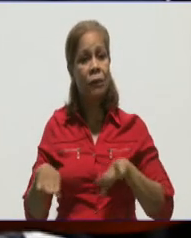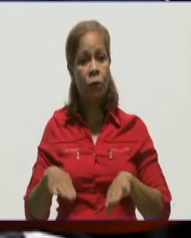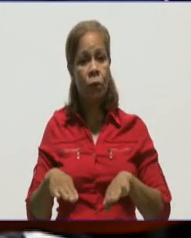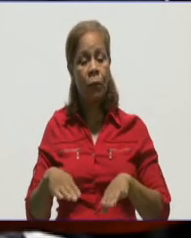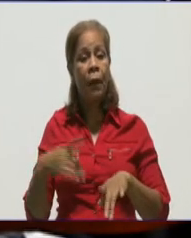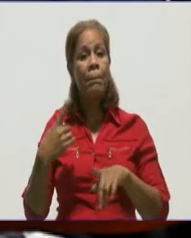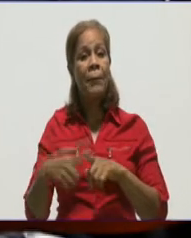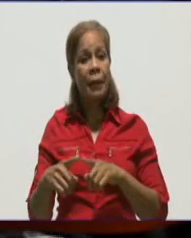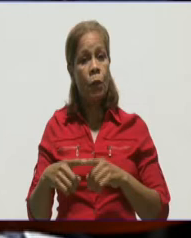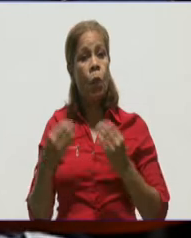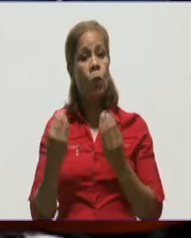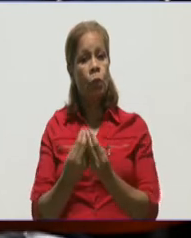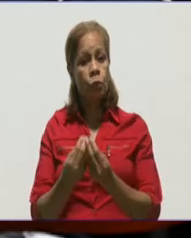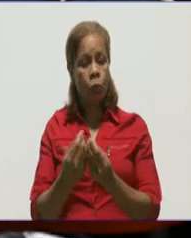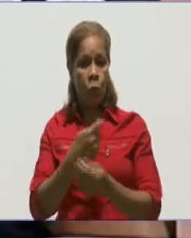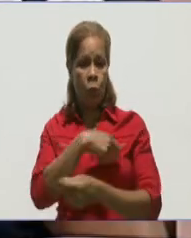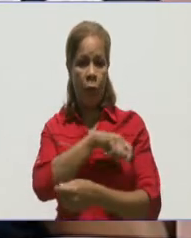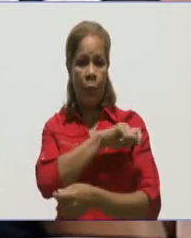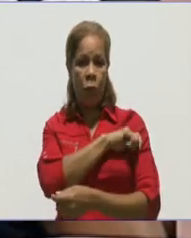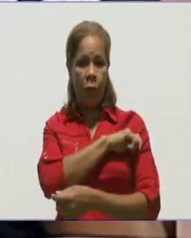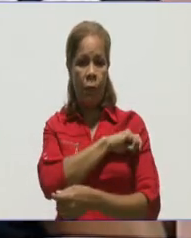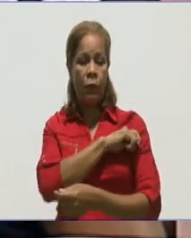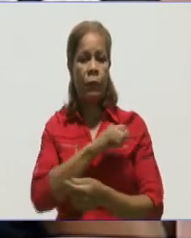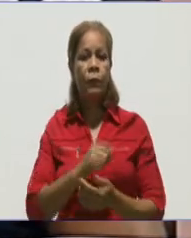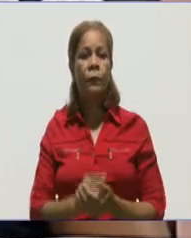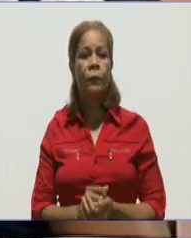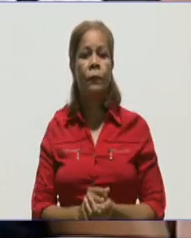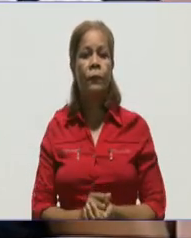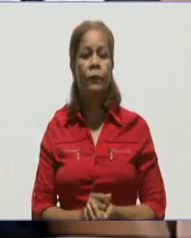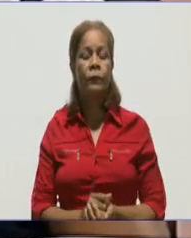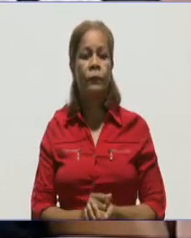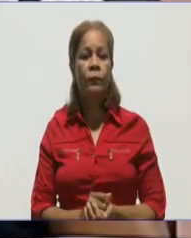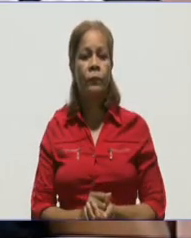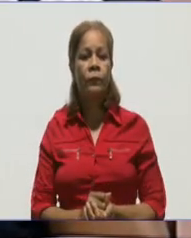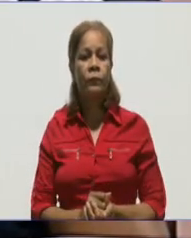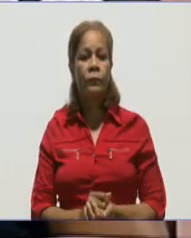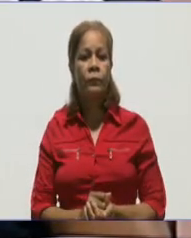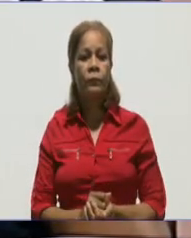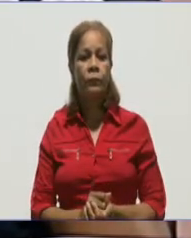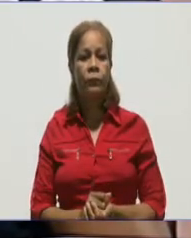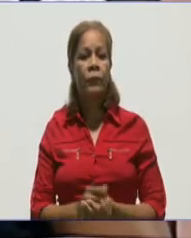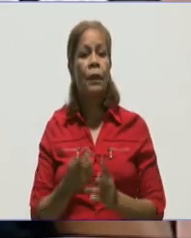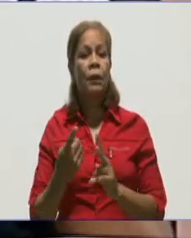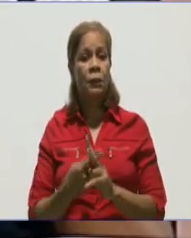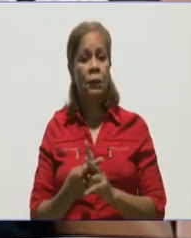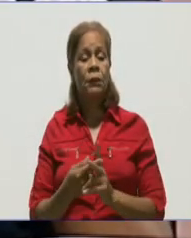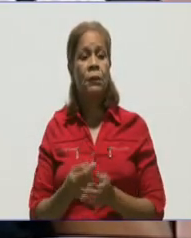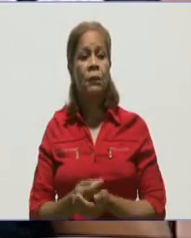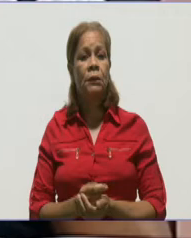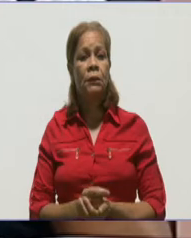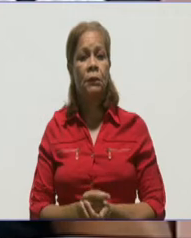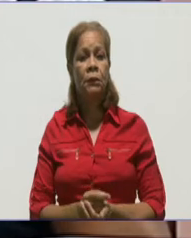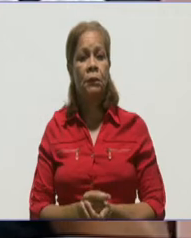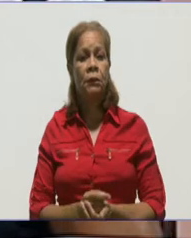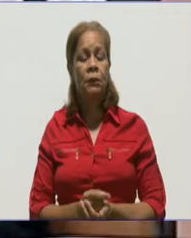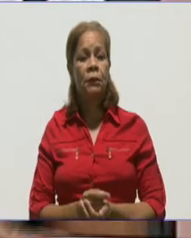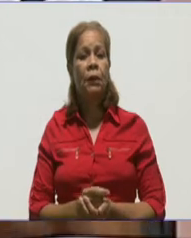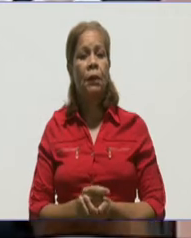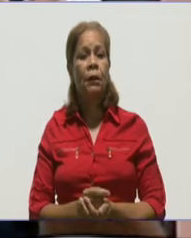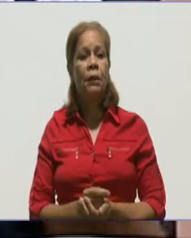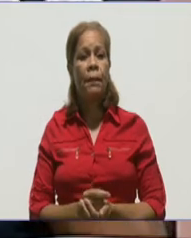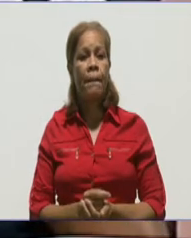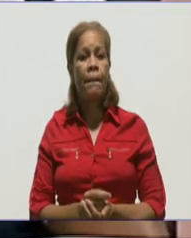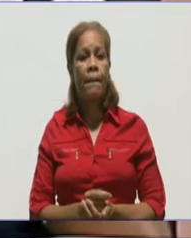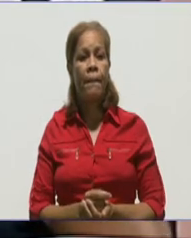conformes con lo que estamos haciendo, porque tenemos todavía que ser un poco más exciente. Pues las personas, la población no ha